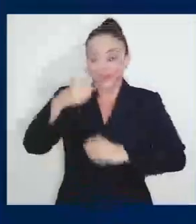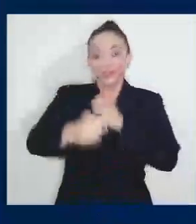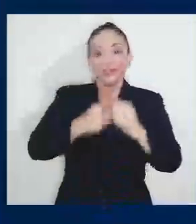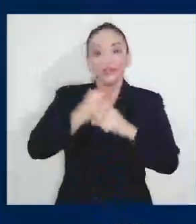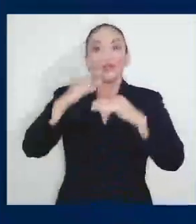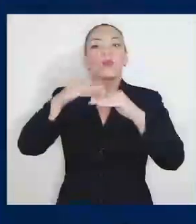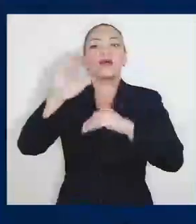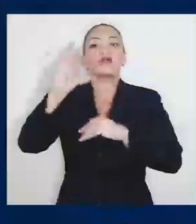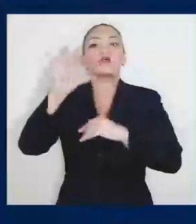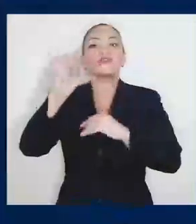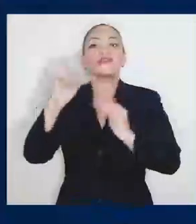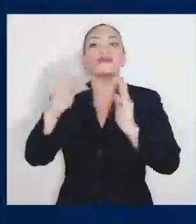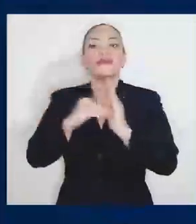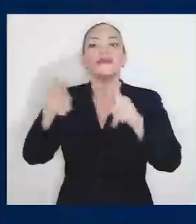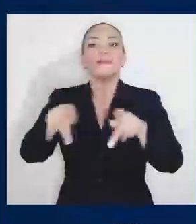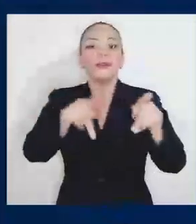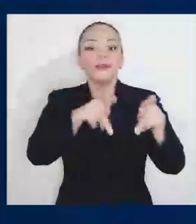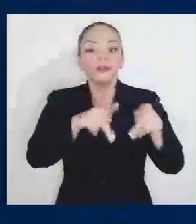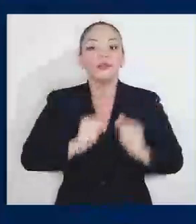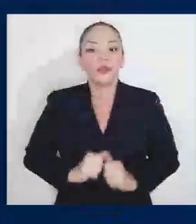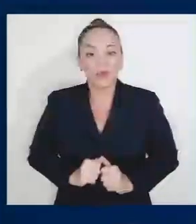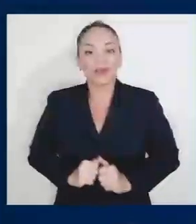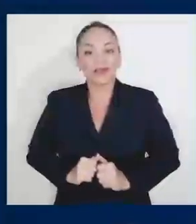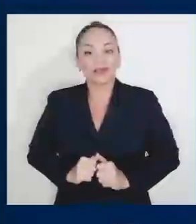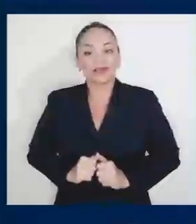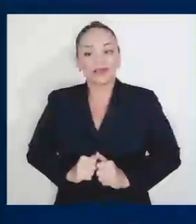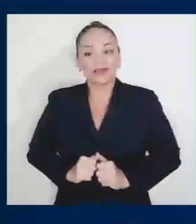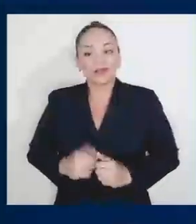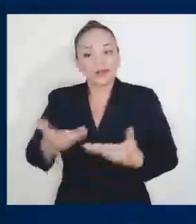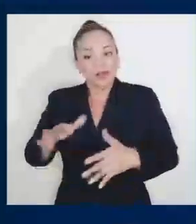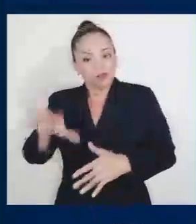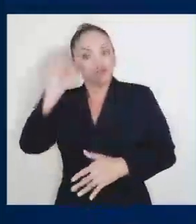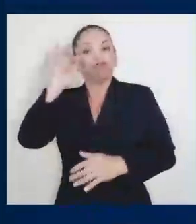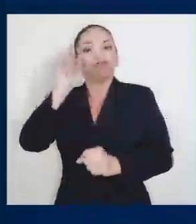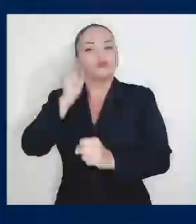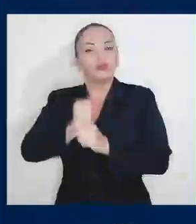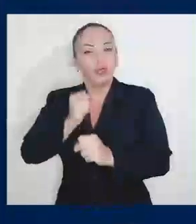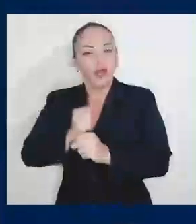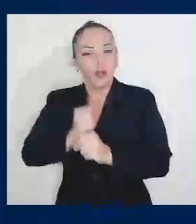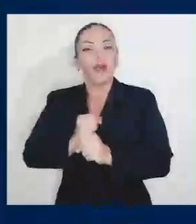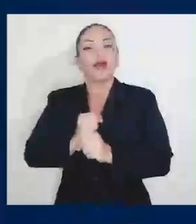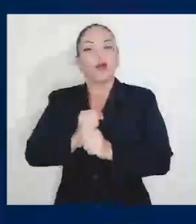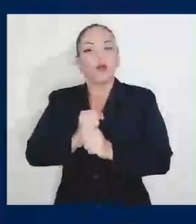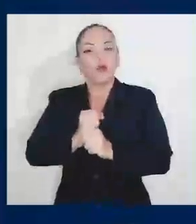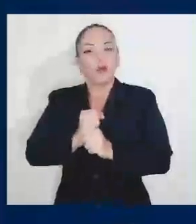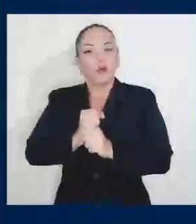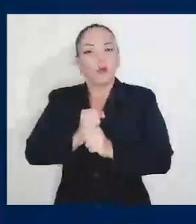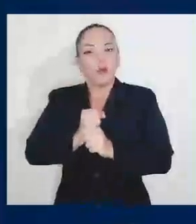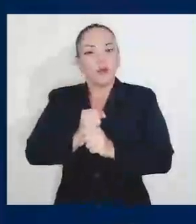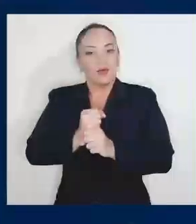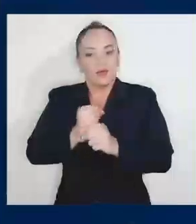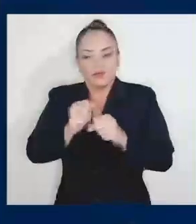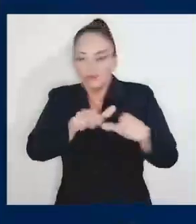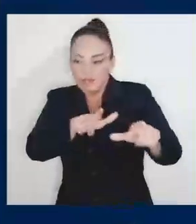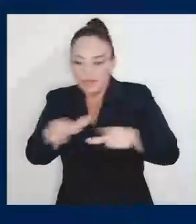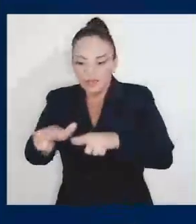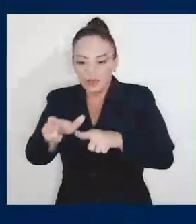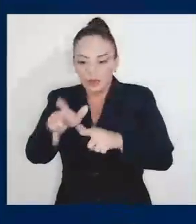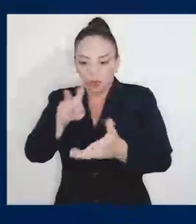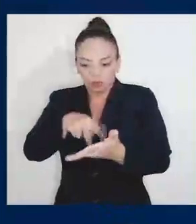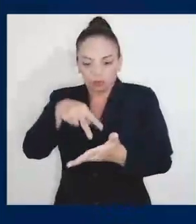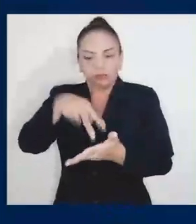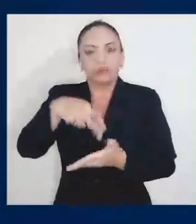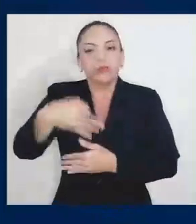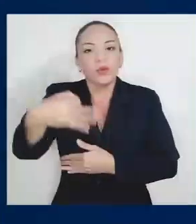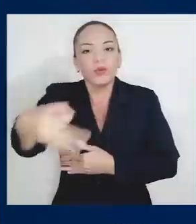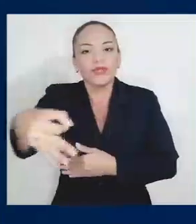que se están levantando con el entusiasmo de prepararse para ir a trabajar. El costo de la